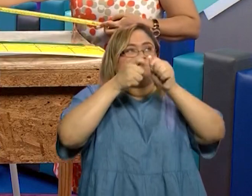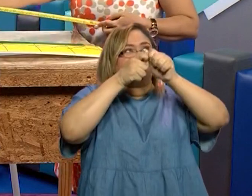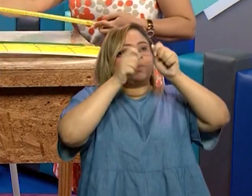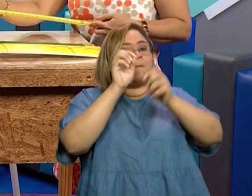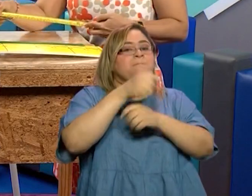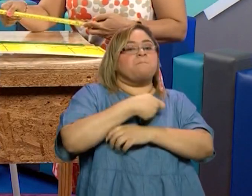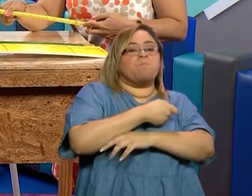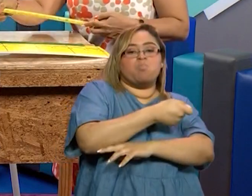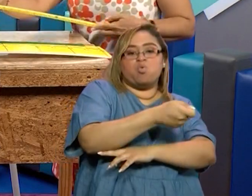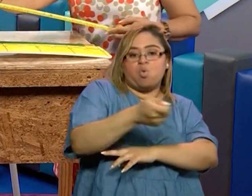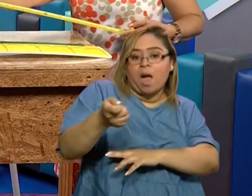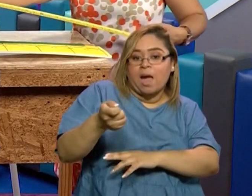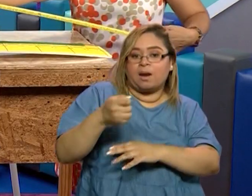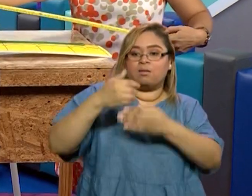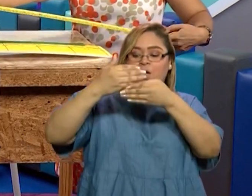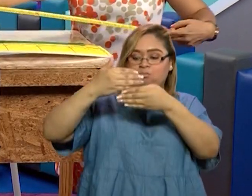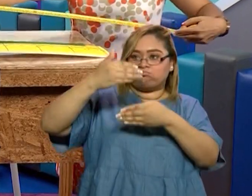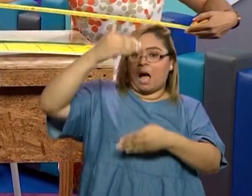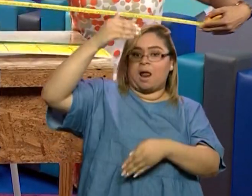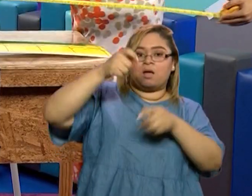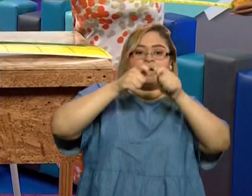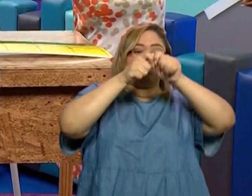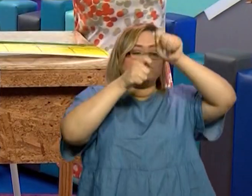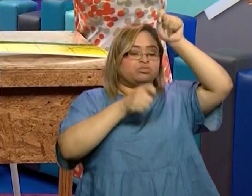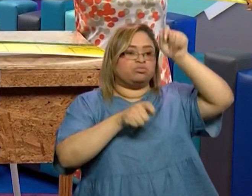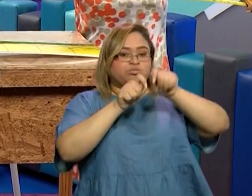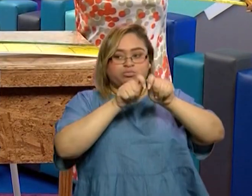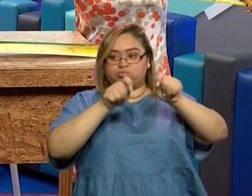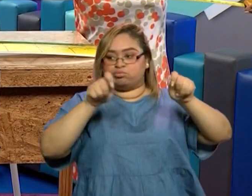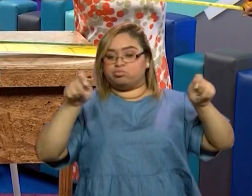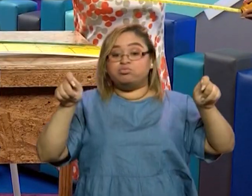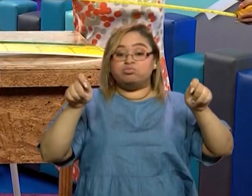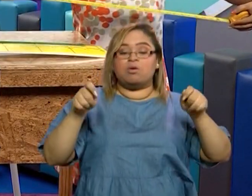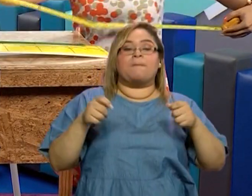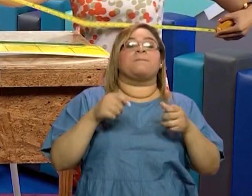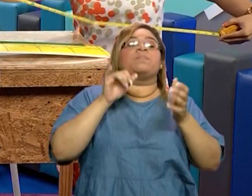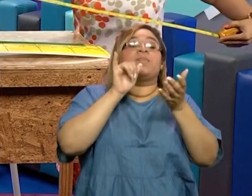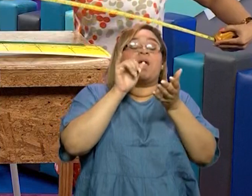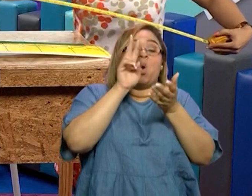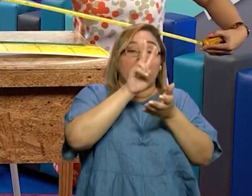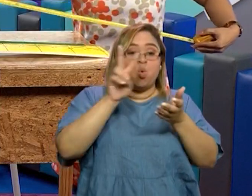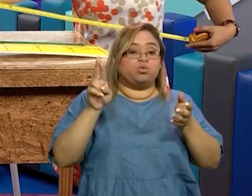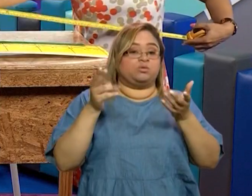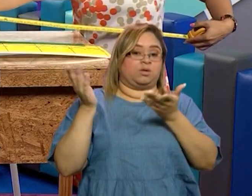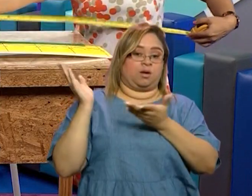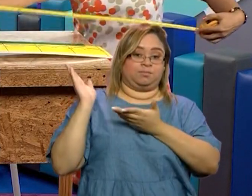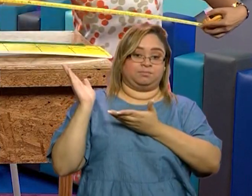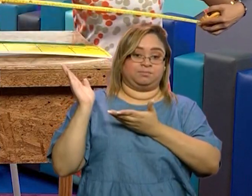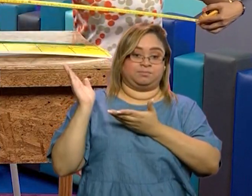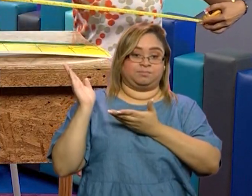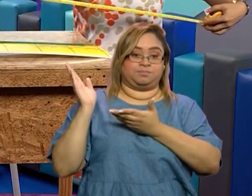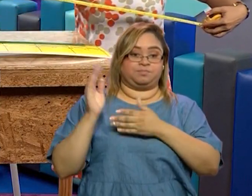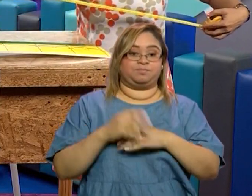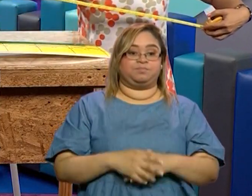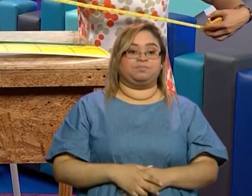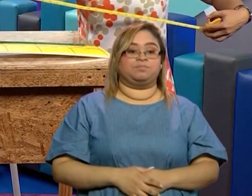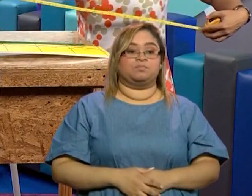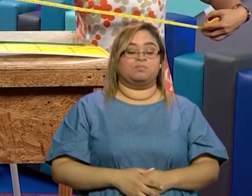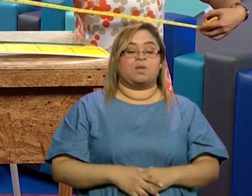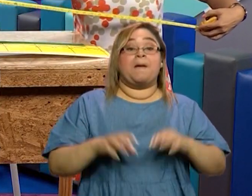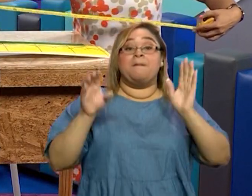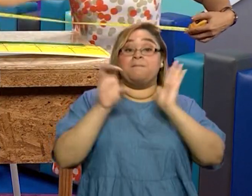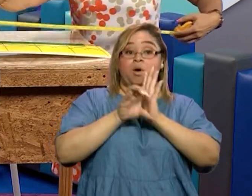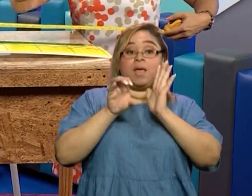sucesivamente porque tiene medidas un poco más grandes, ¿verdad? Aquí no tenemos una